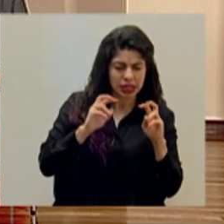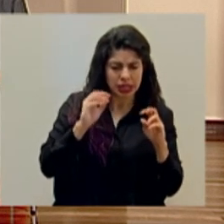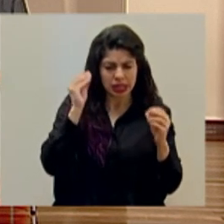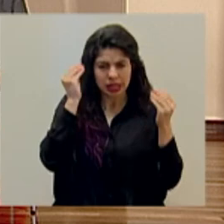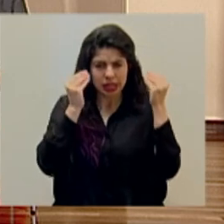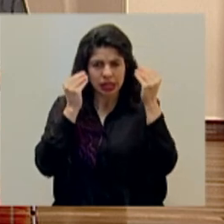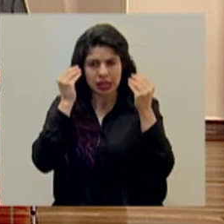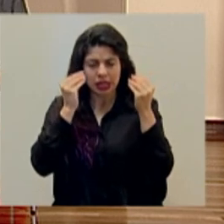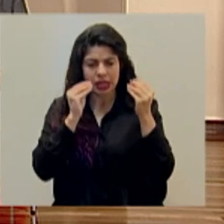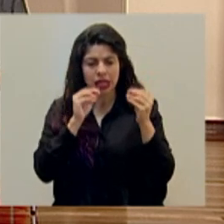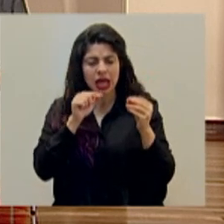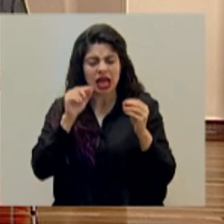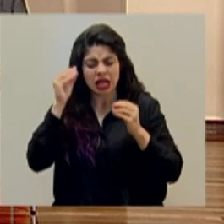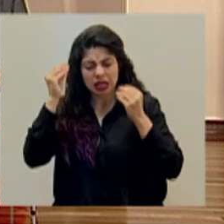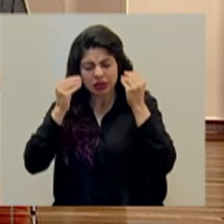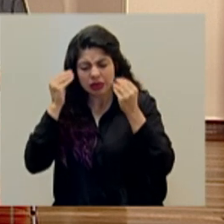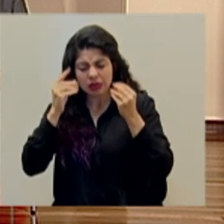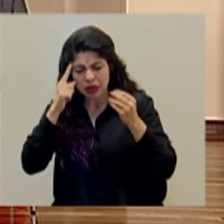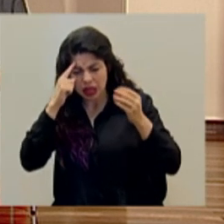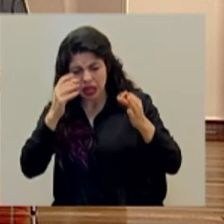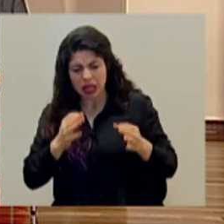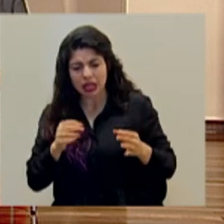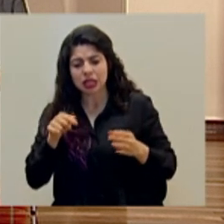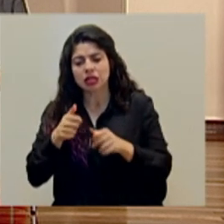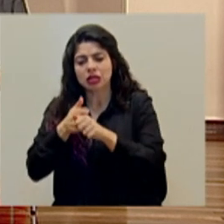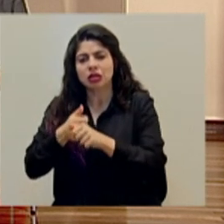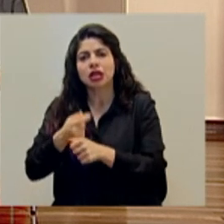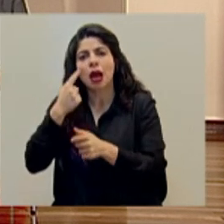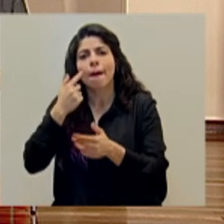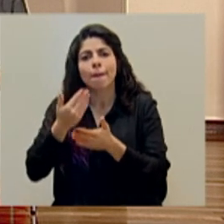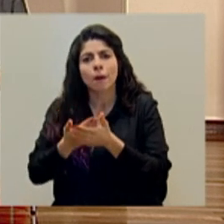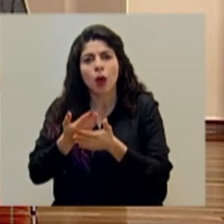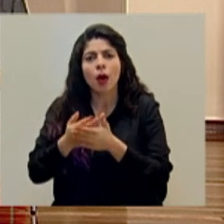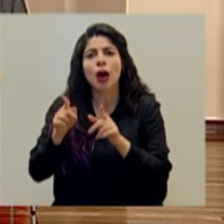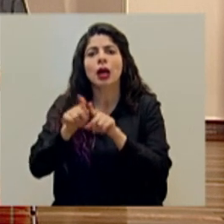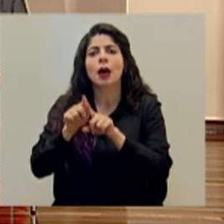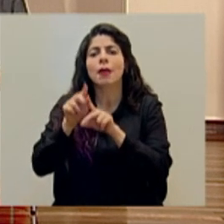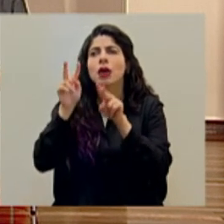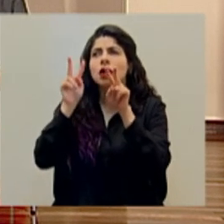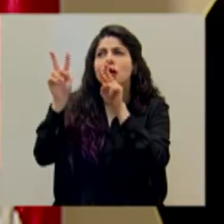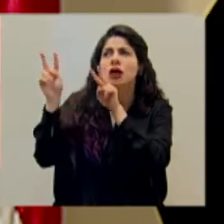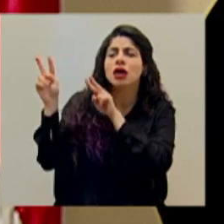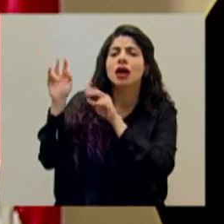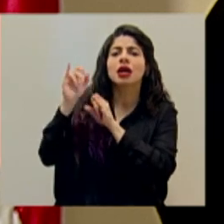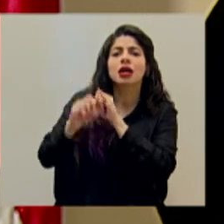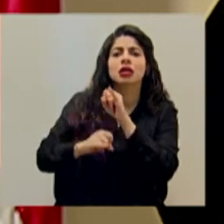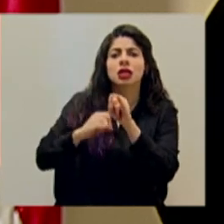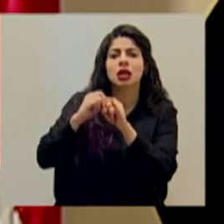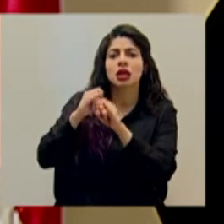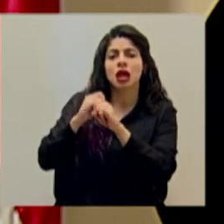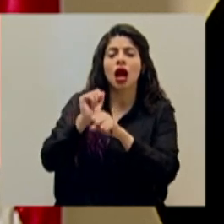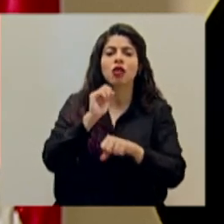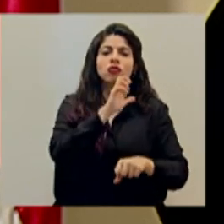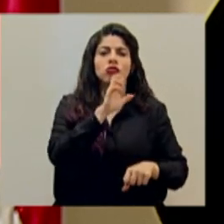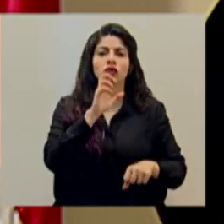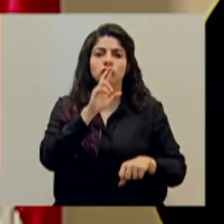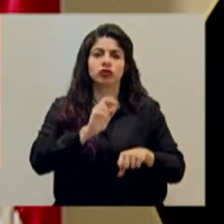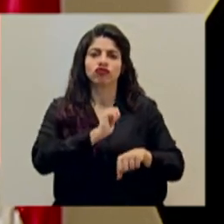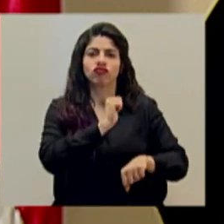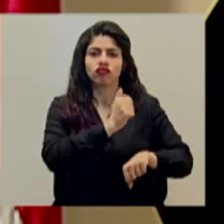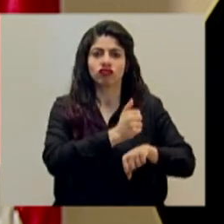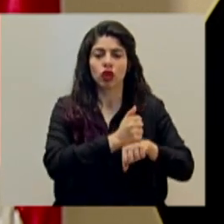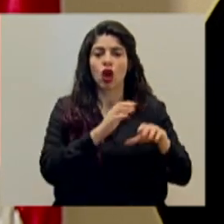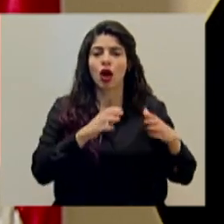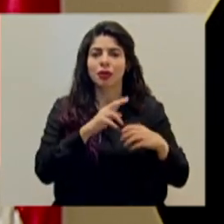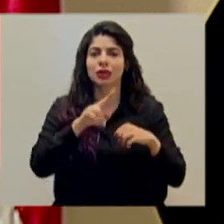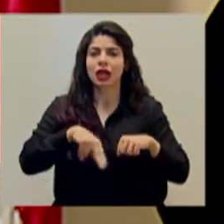que son criterios basados en evidencia, contemplando también lo que se ha establecido a nivel internacional, esa adaptación que ha hecho justamente la Comisión Nacional de